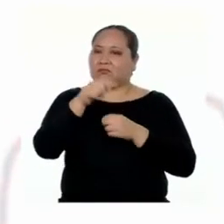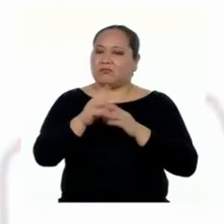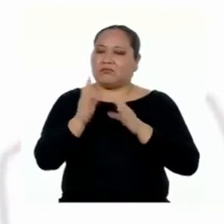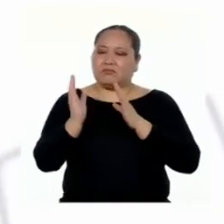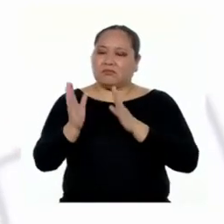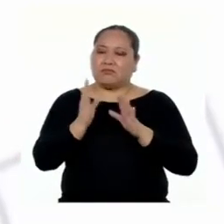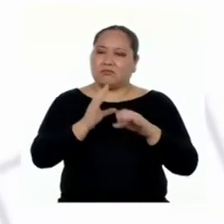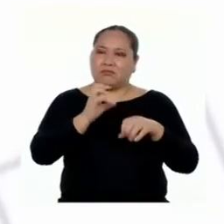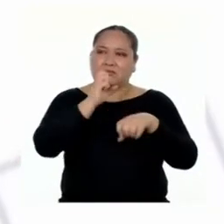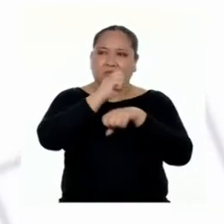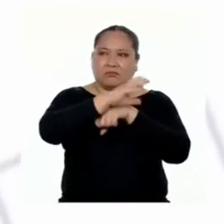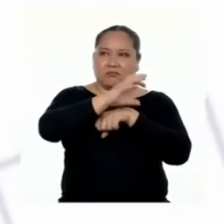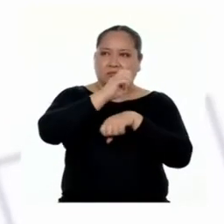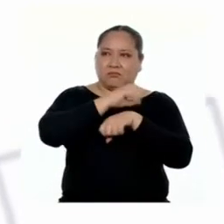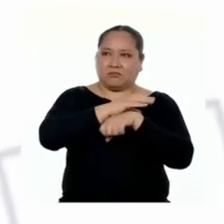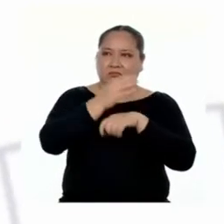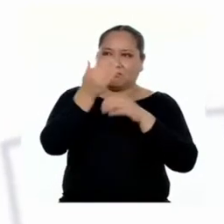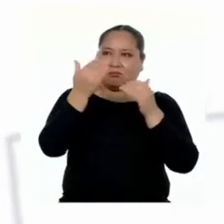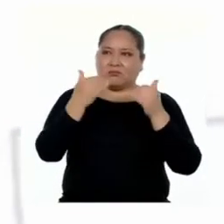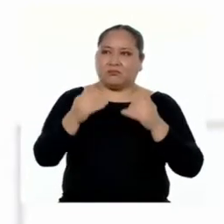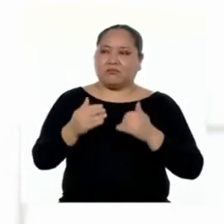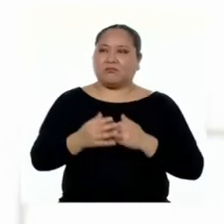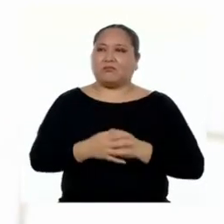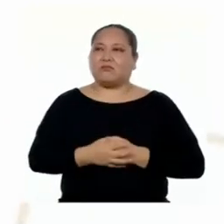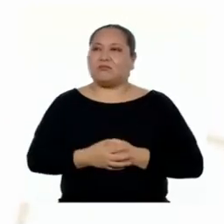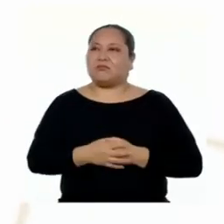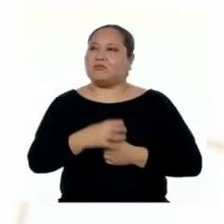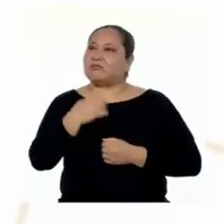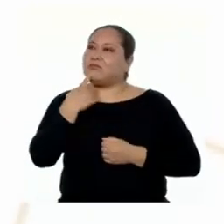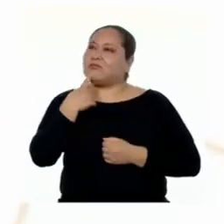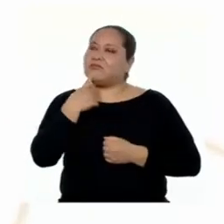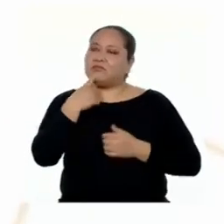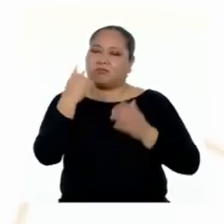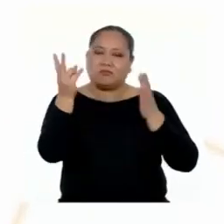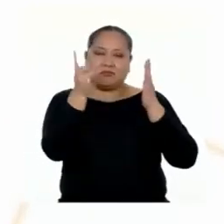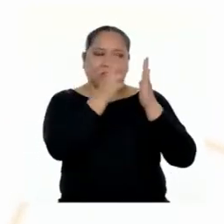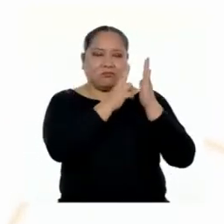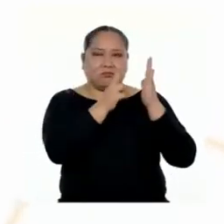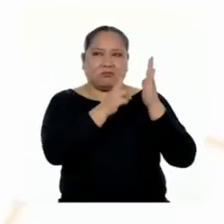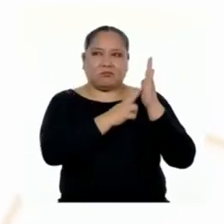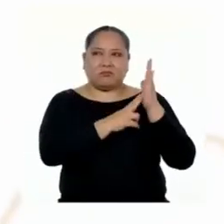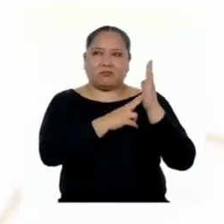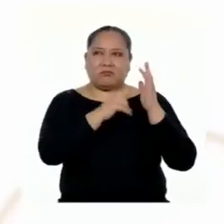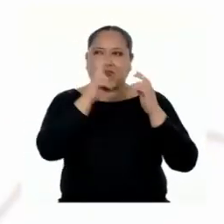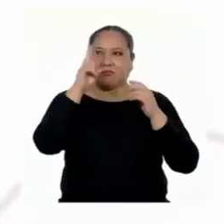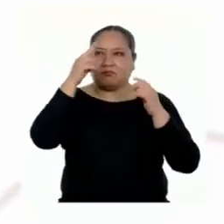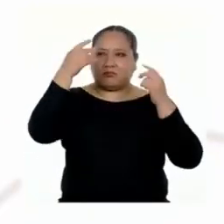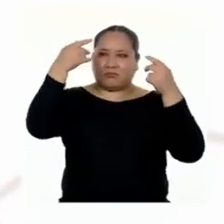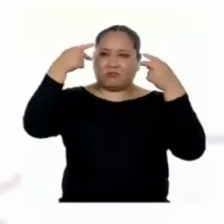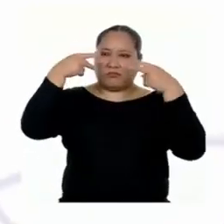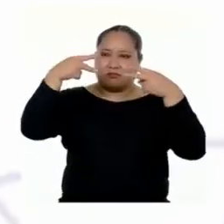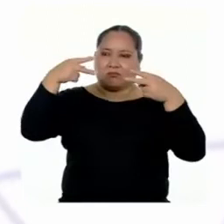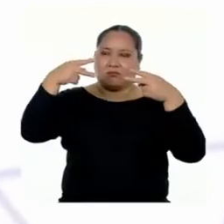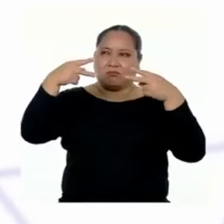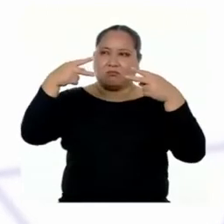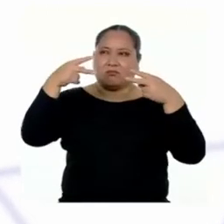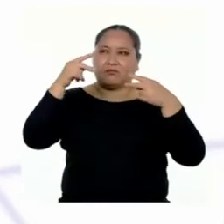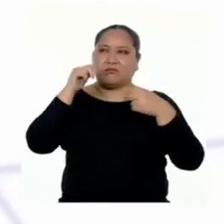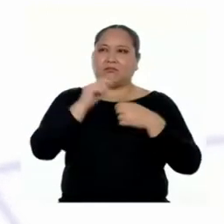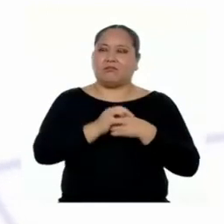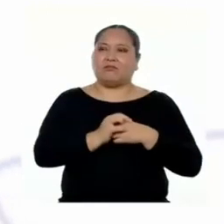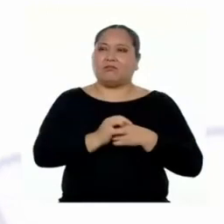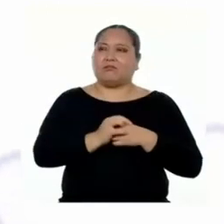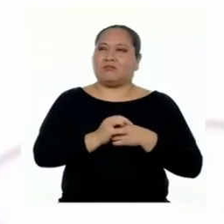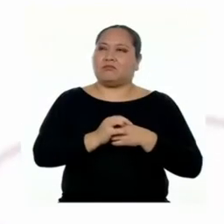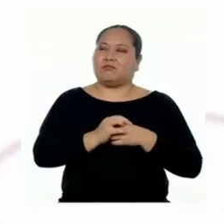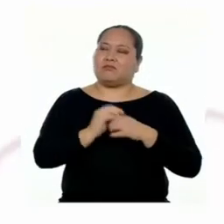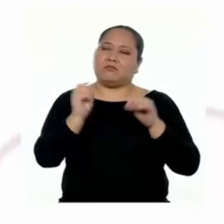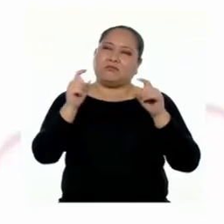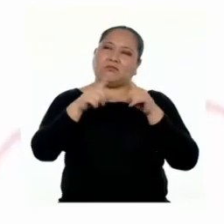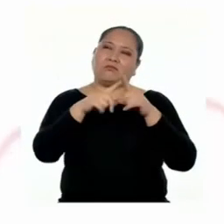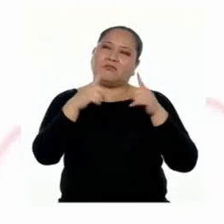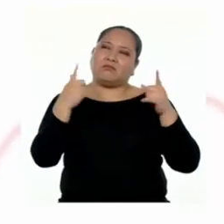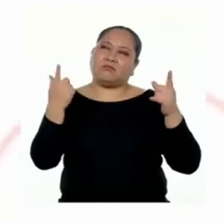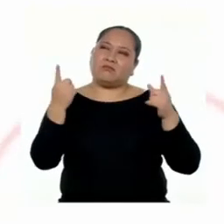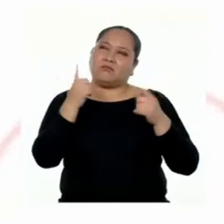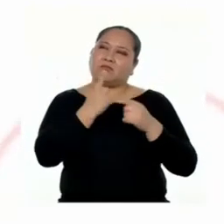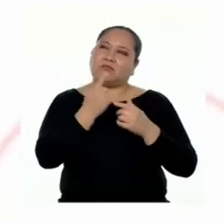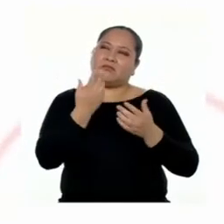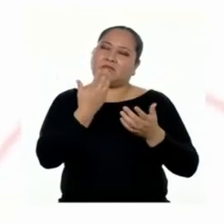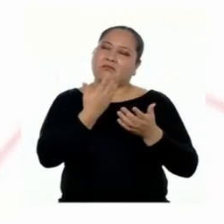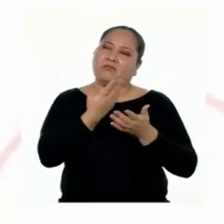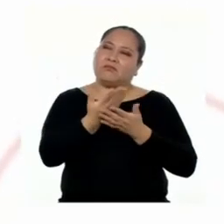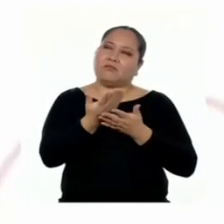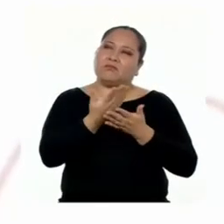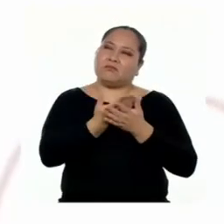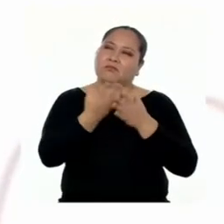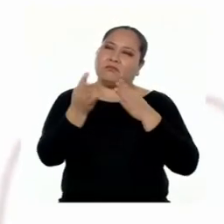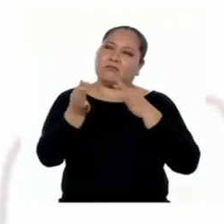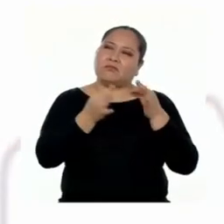elaborado las recomendaciones? Ahora que lo leo de nuevo, las dos primeras recomendaciones son muy generales, pues no hay